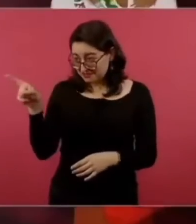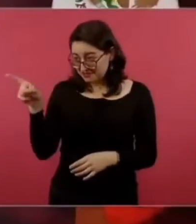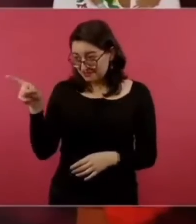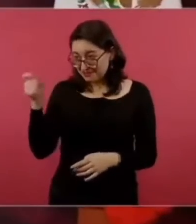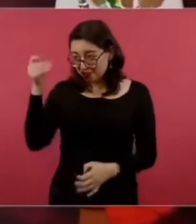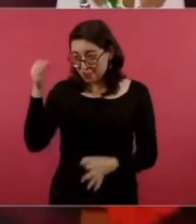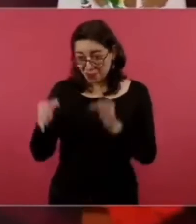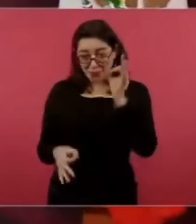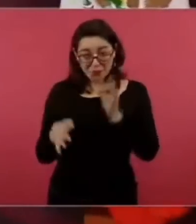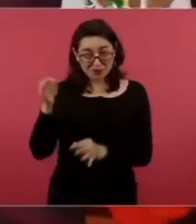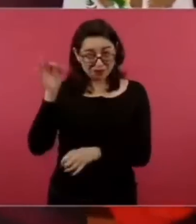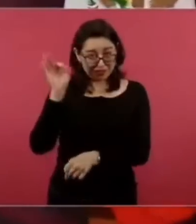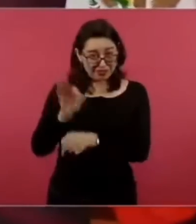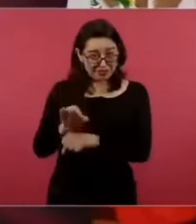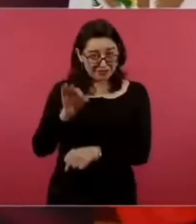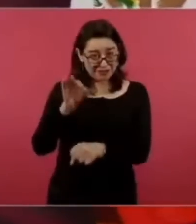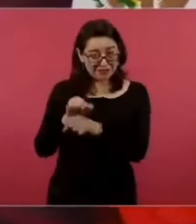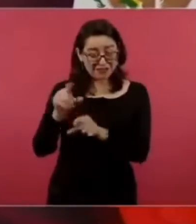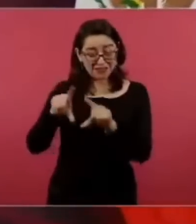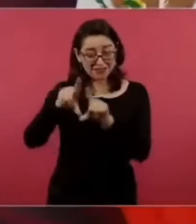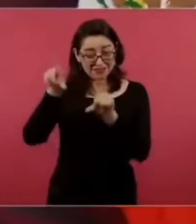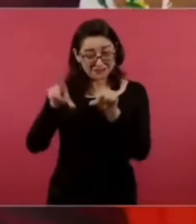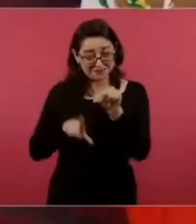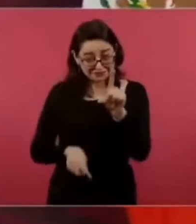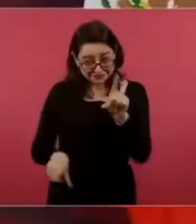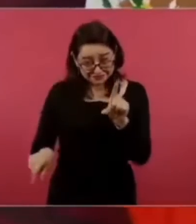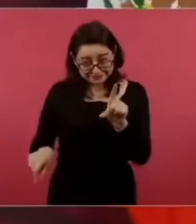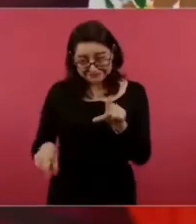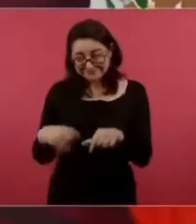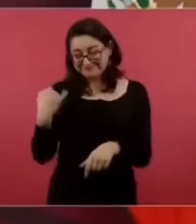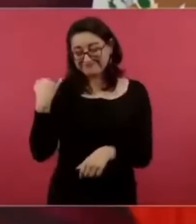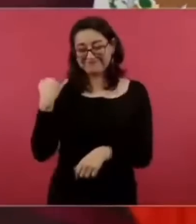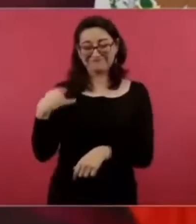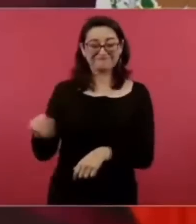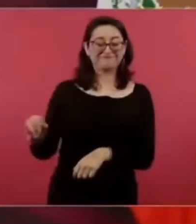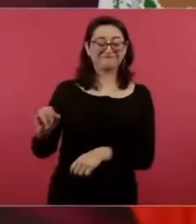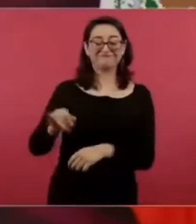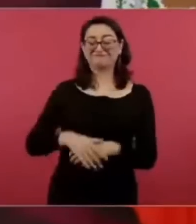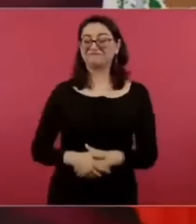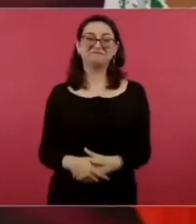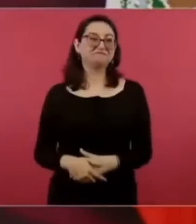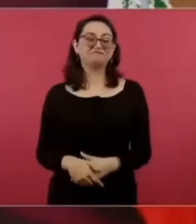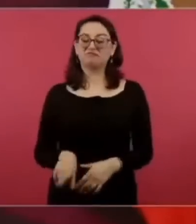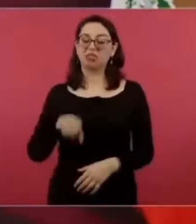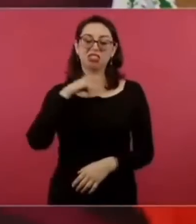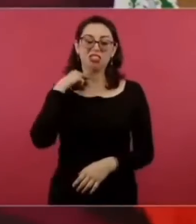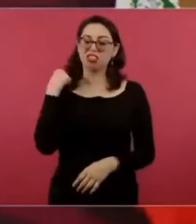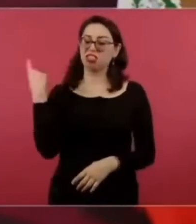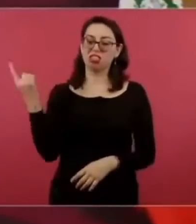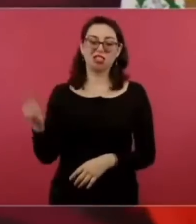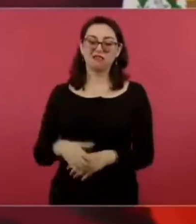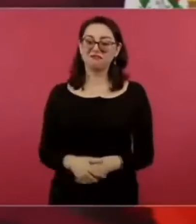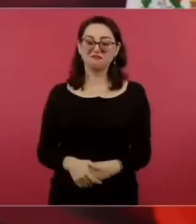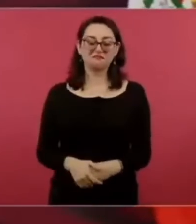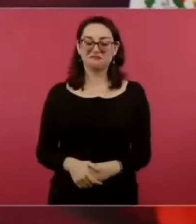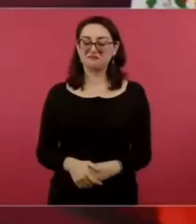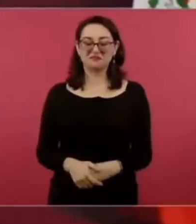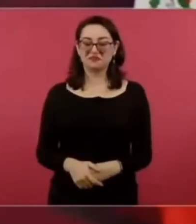nos cepillan perdemos porque